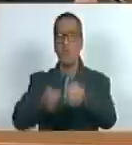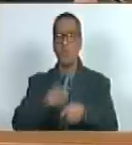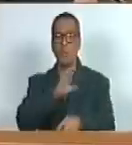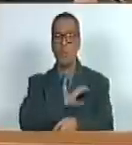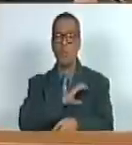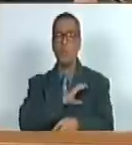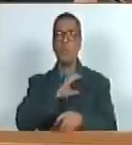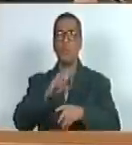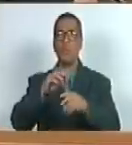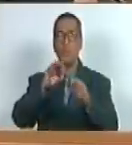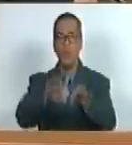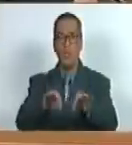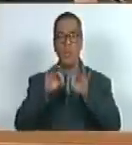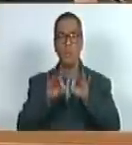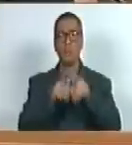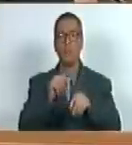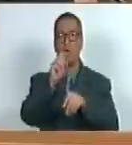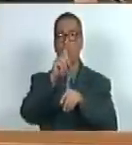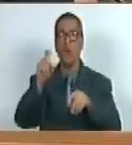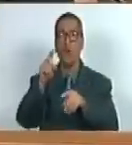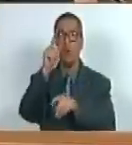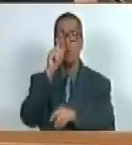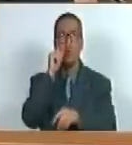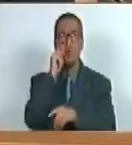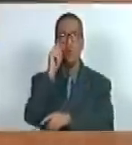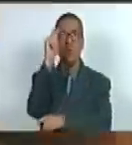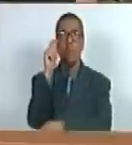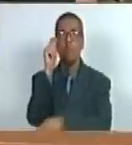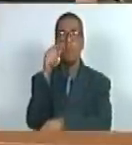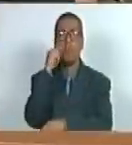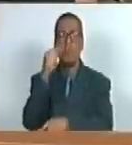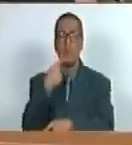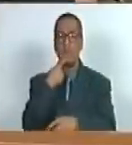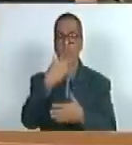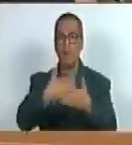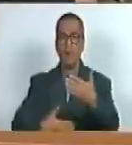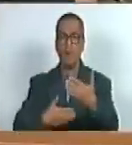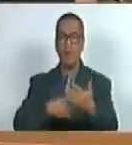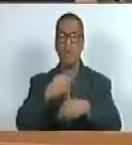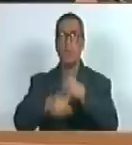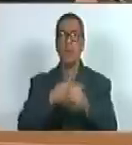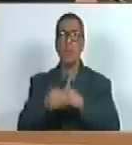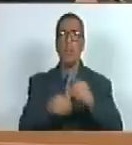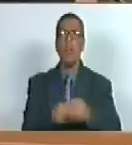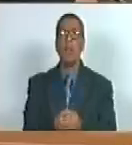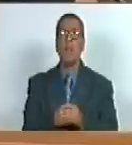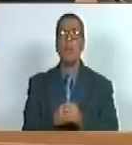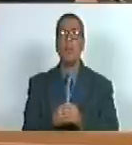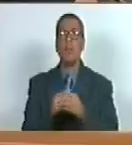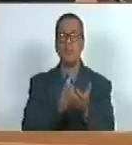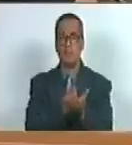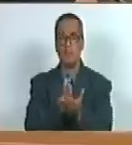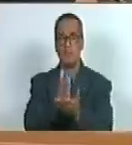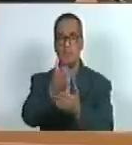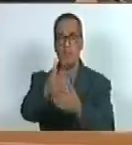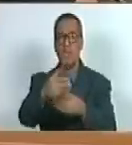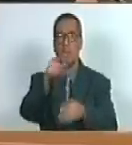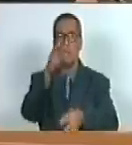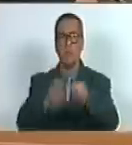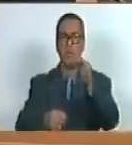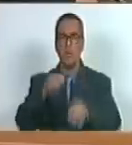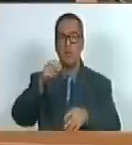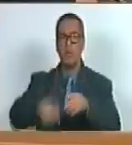especial conformada por 11 diputadas y diputados indicados en lista anexa para que consignaran ante la